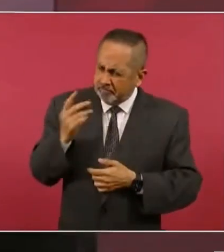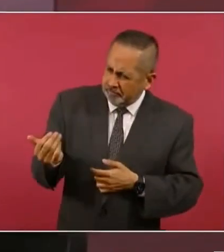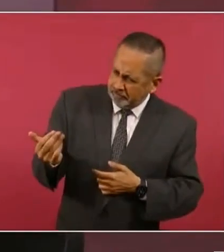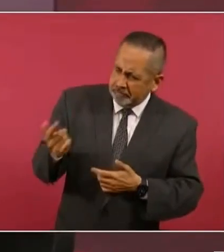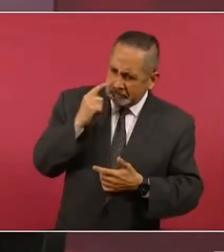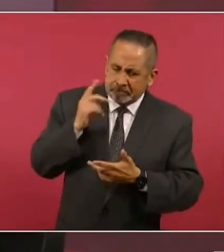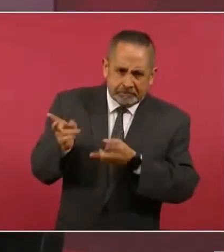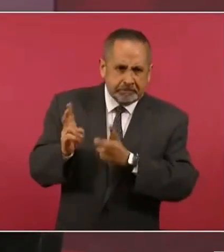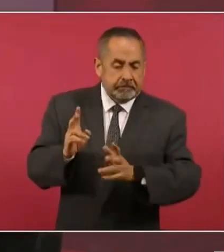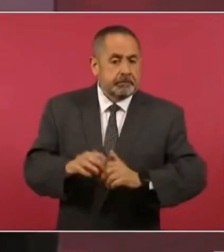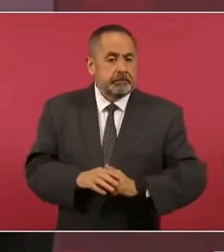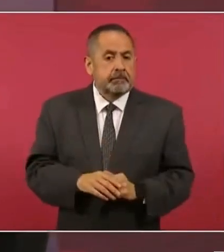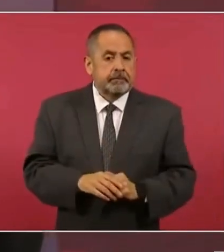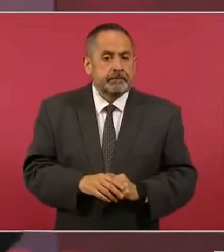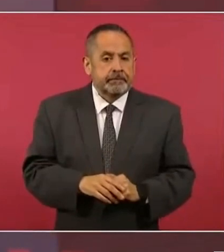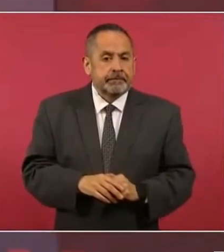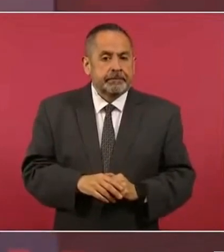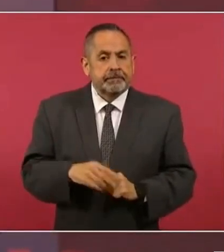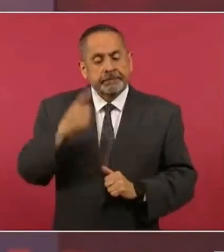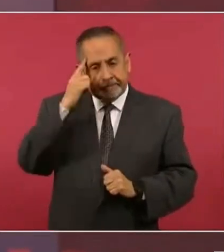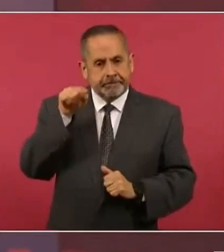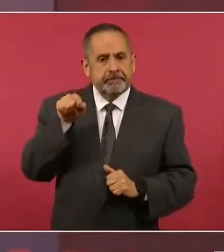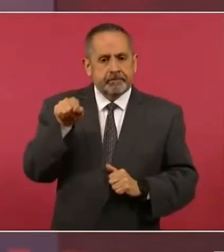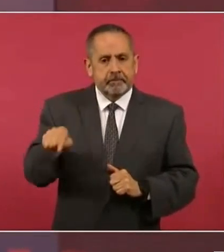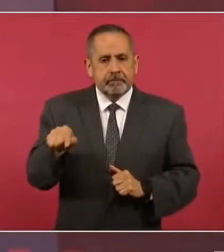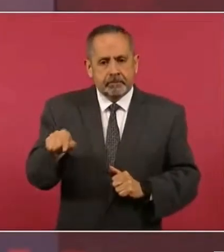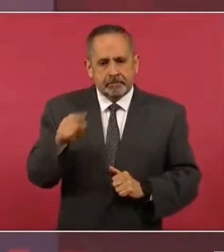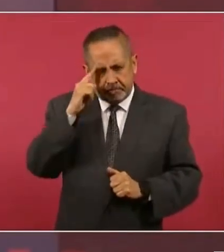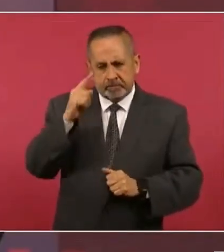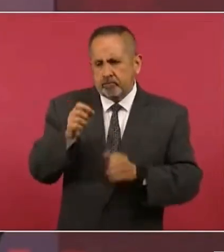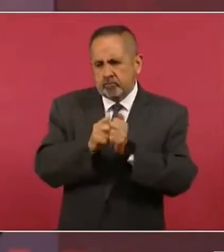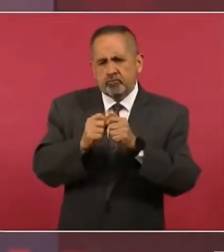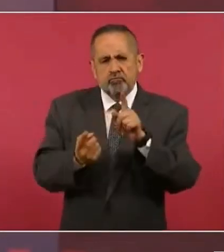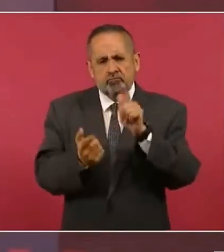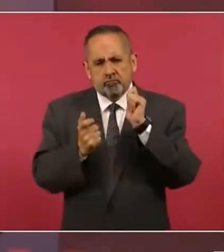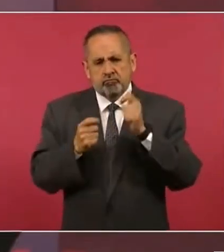claro, para que se cobrara,